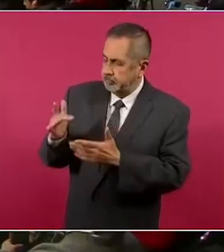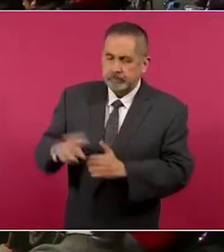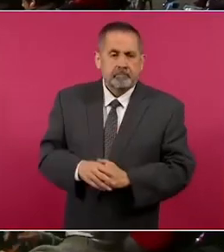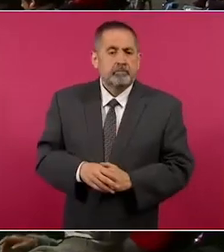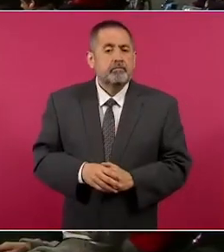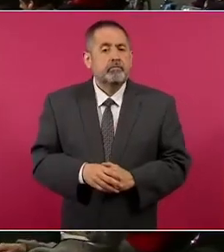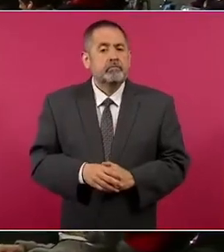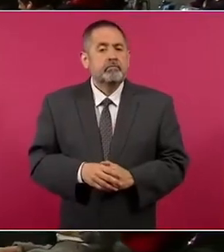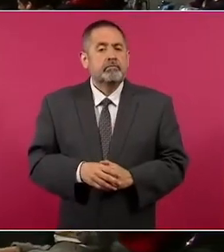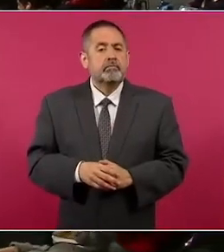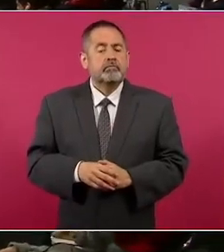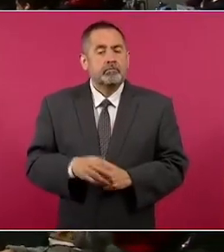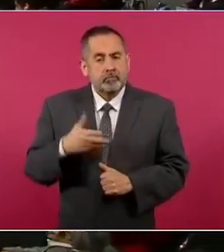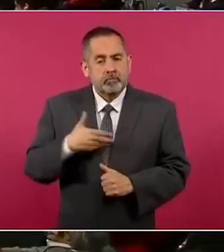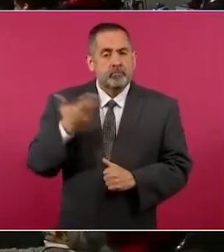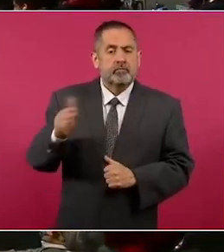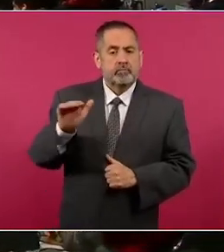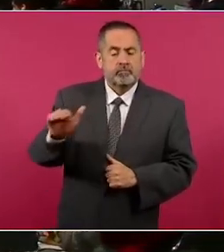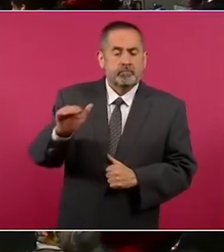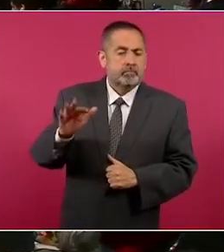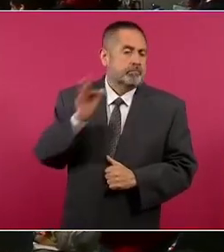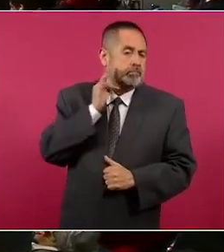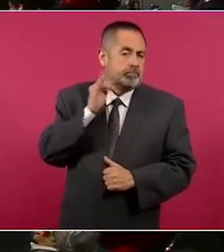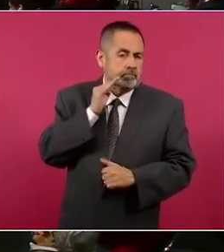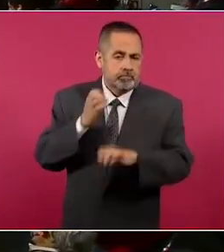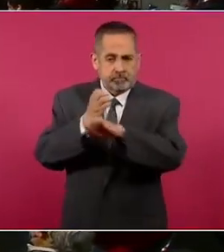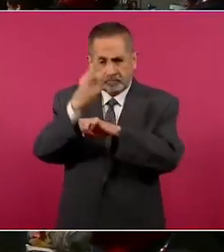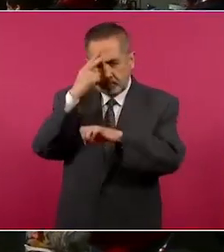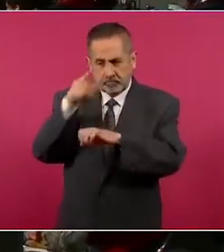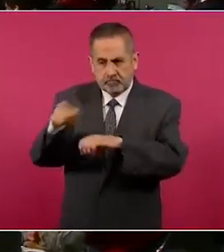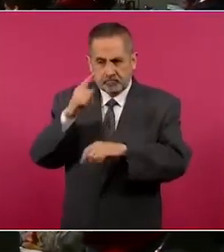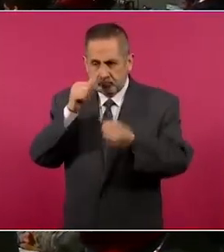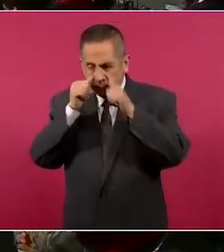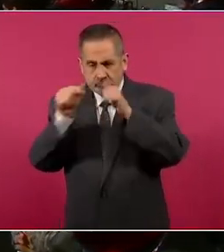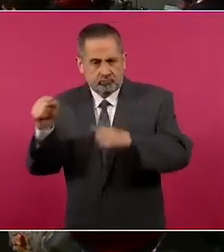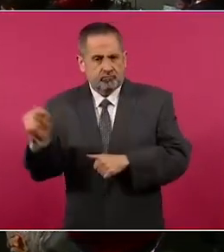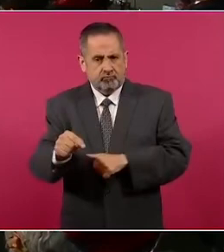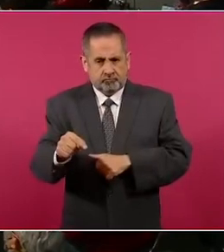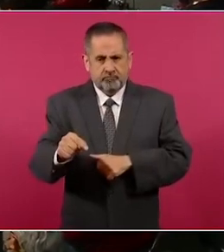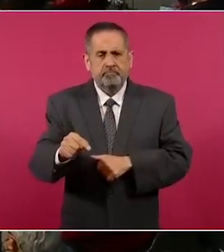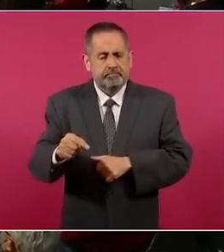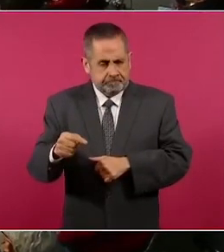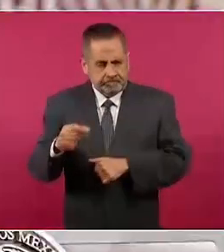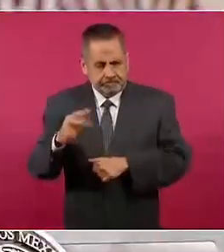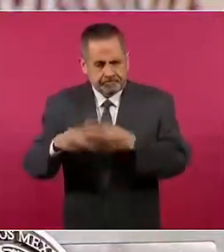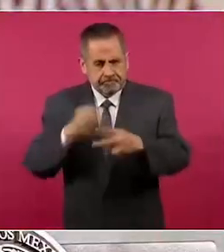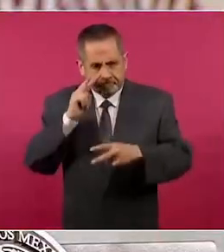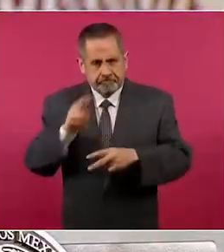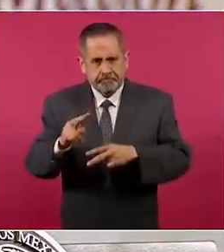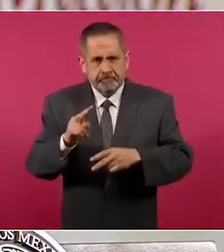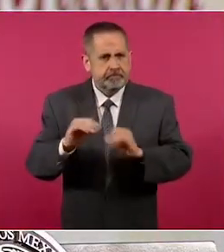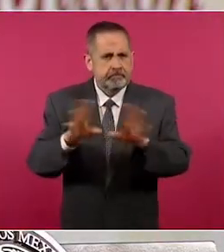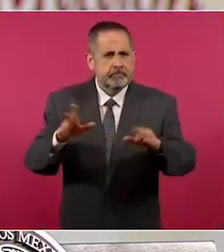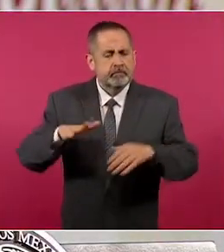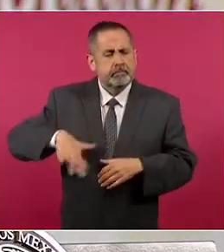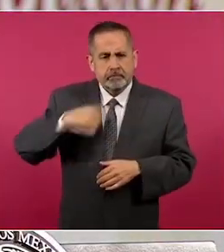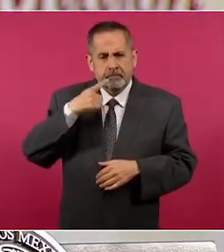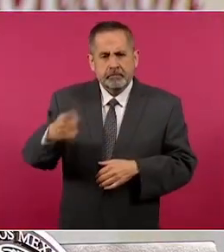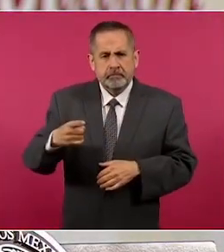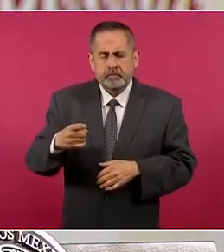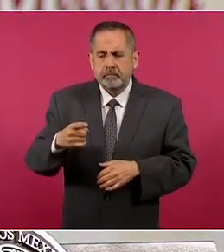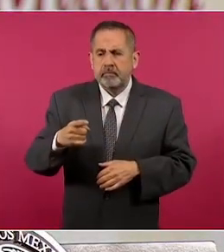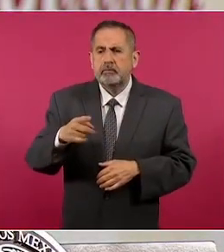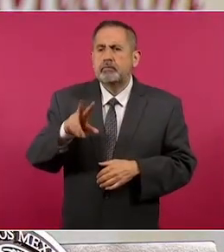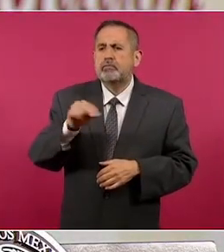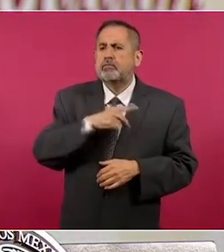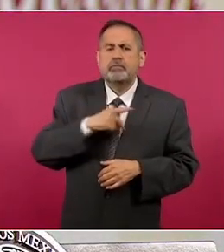Vamos a pedirle a la Fiscalía del Estado de México que atienda, está atendiendo este asunto. Por supuesto, como decía el señor presidente, no debe haber